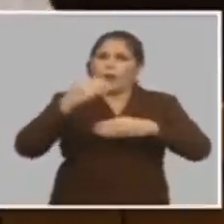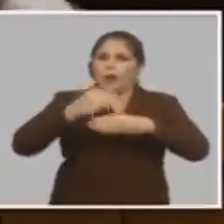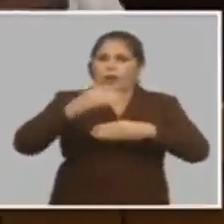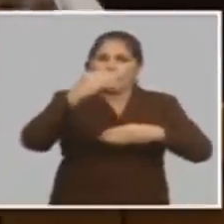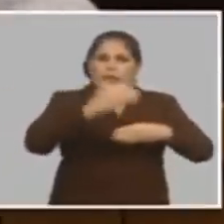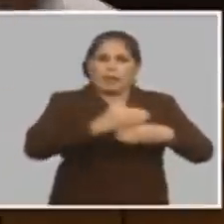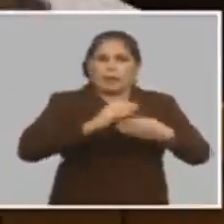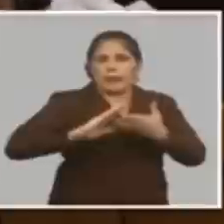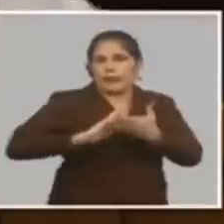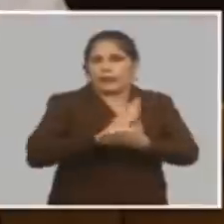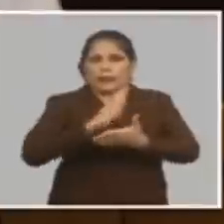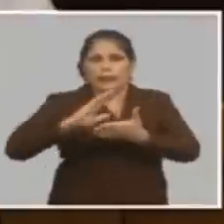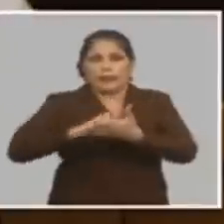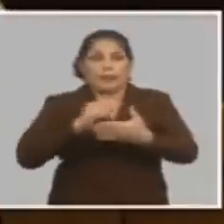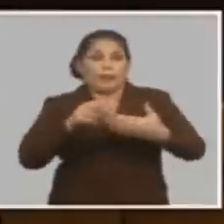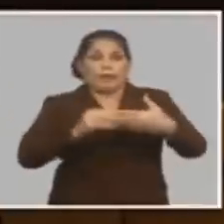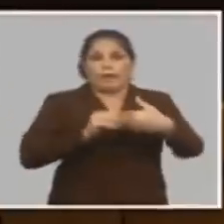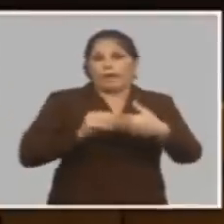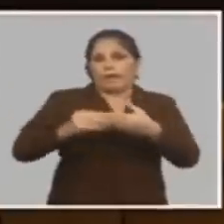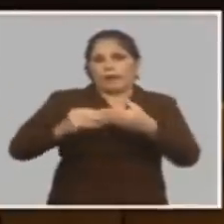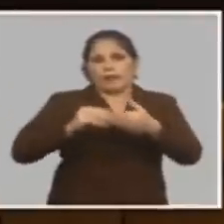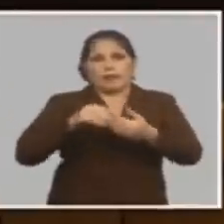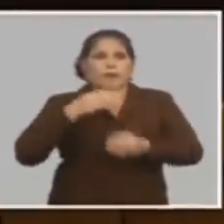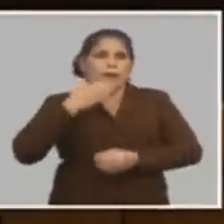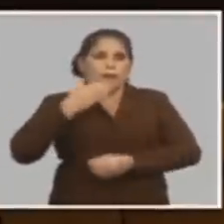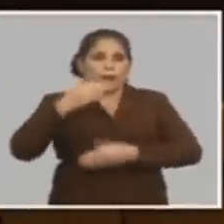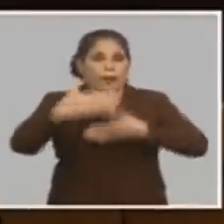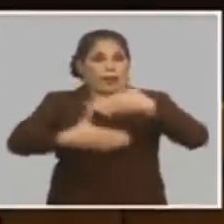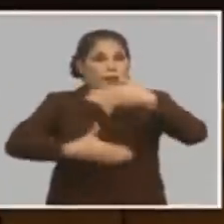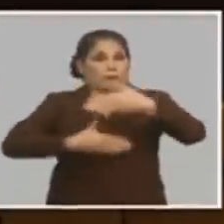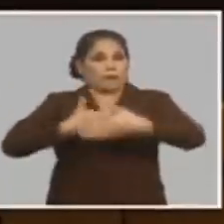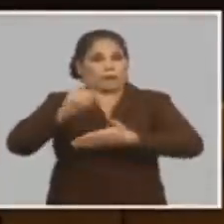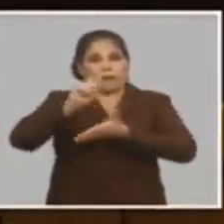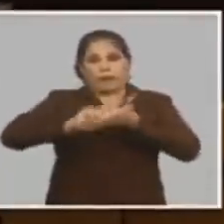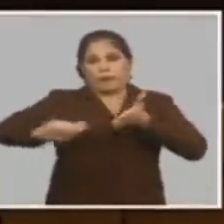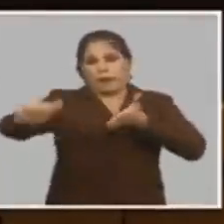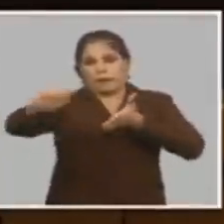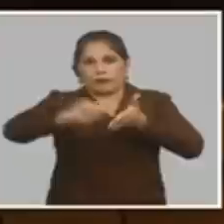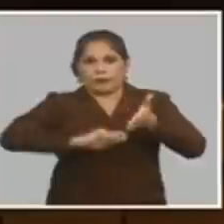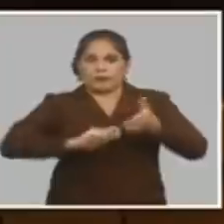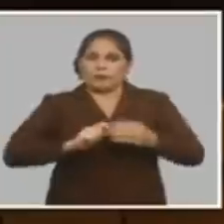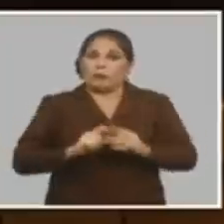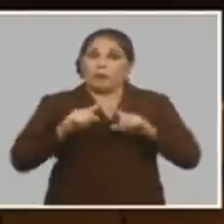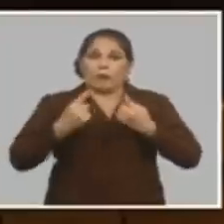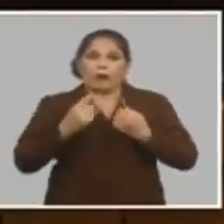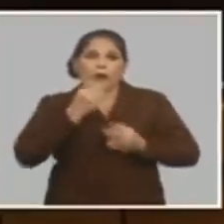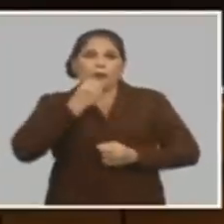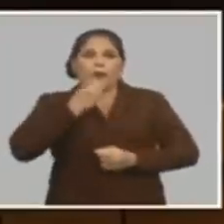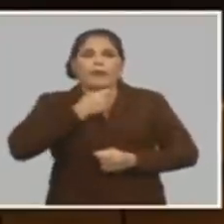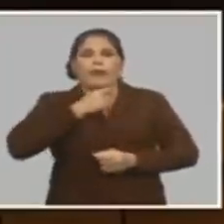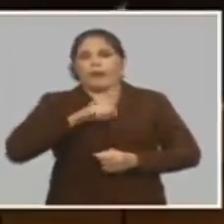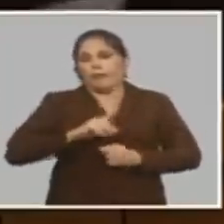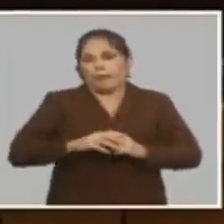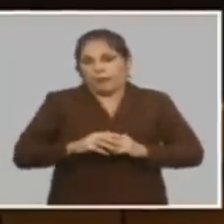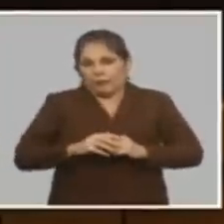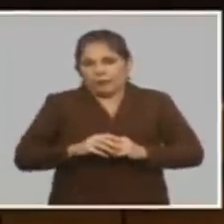formación de precios y será más flexible todavía el proceso de planificación lo que no puede ser es